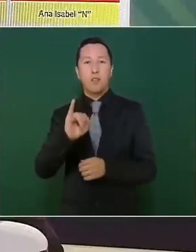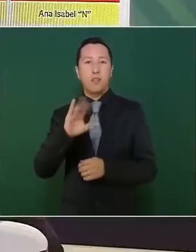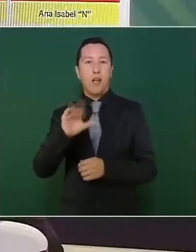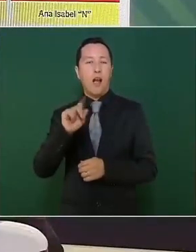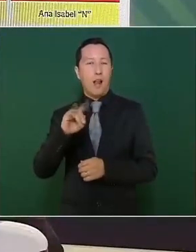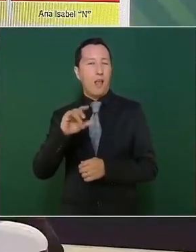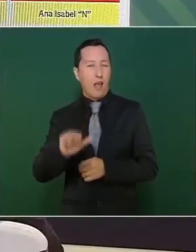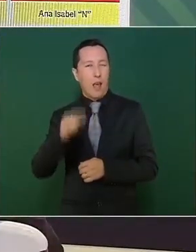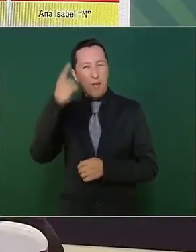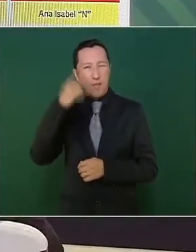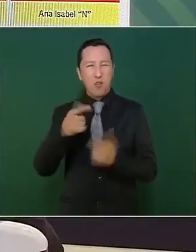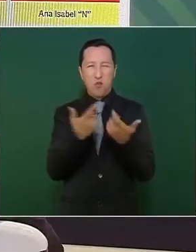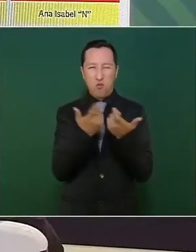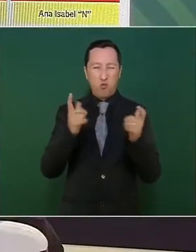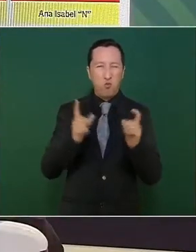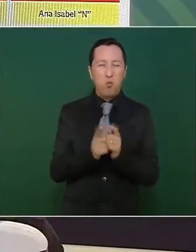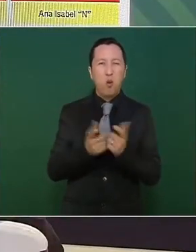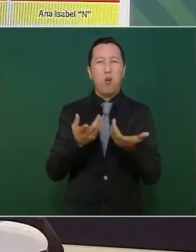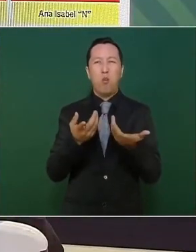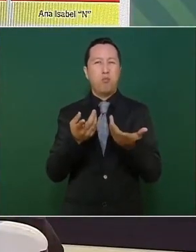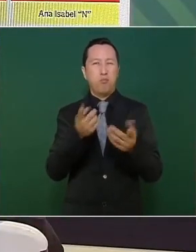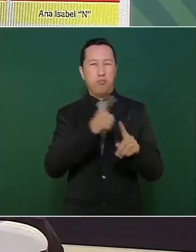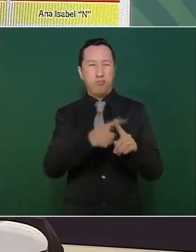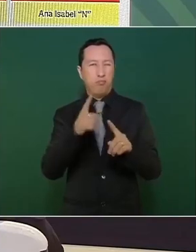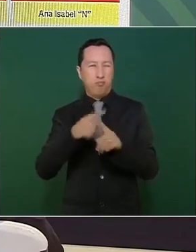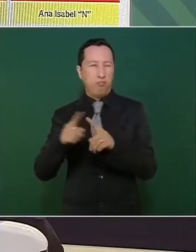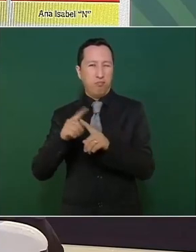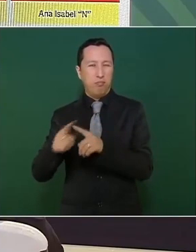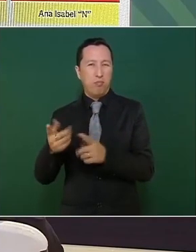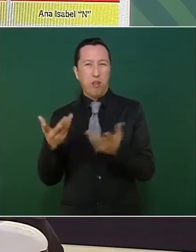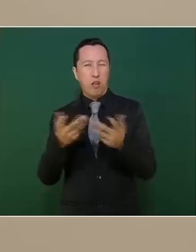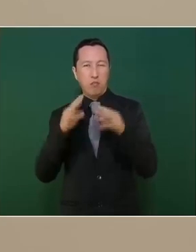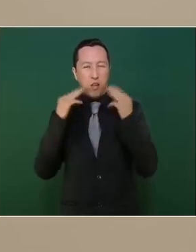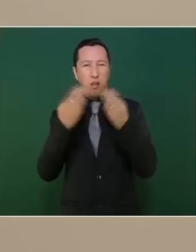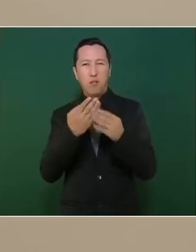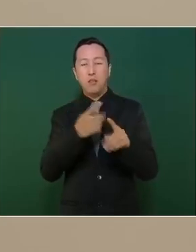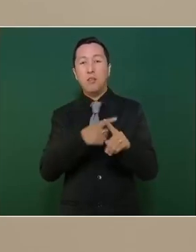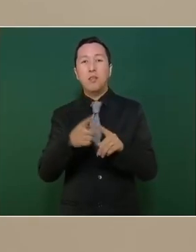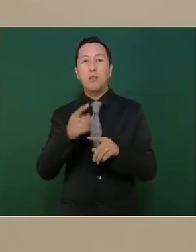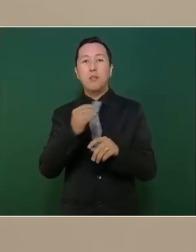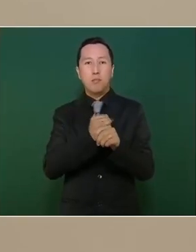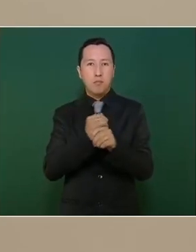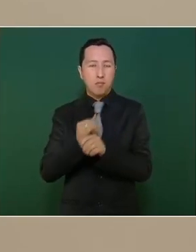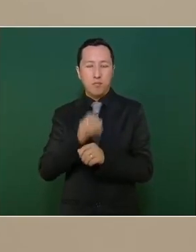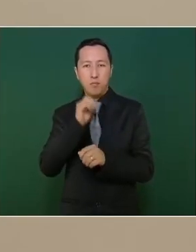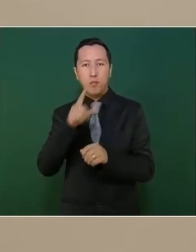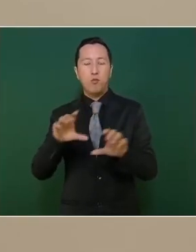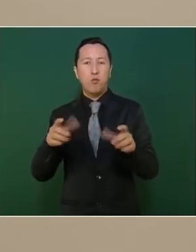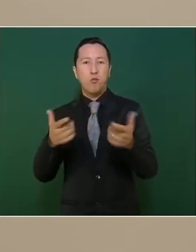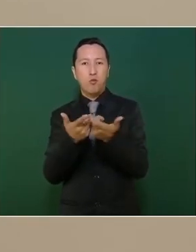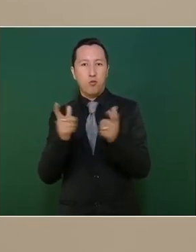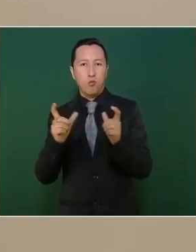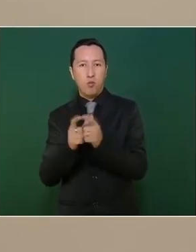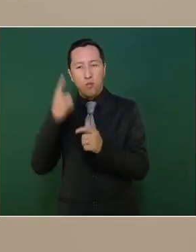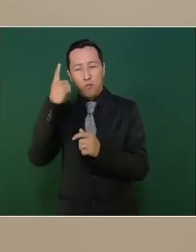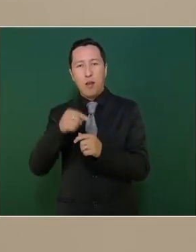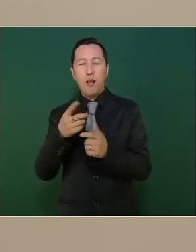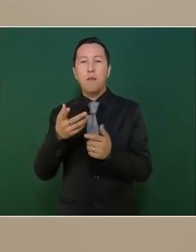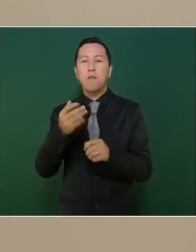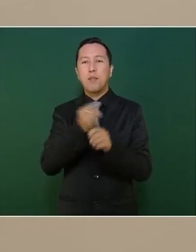delincuencia organizada y coordinación regional de la Fiscalía General de la República y la Agencia de Investigación Criminal